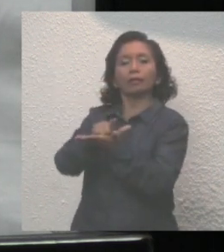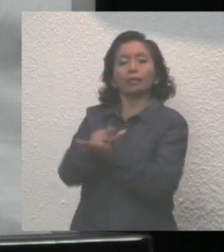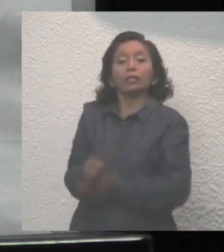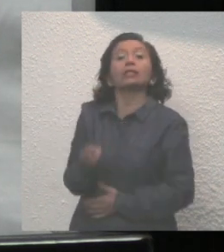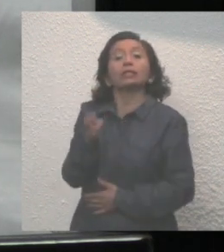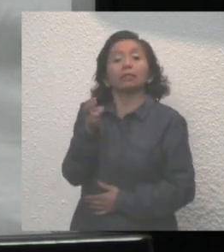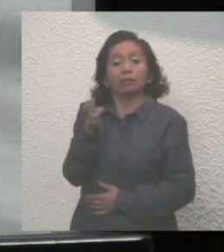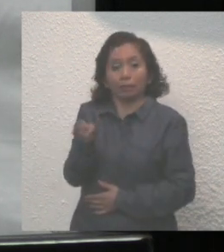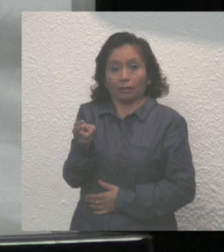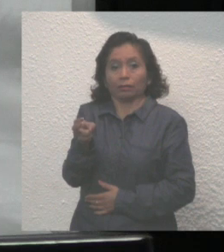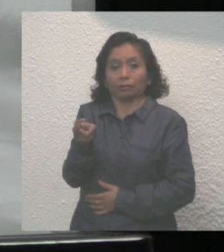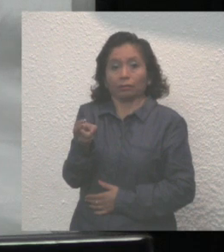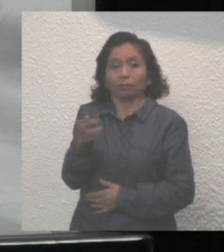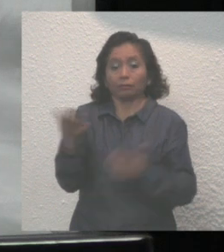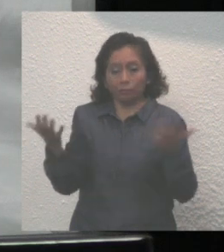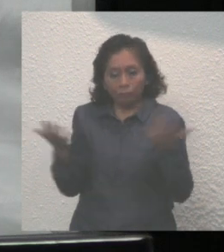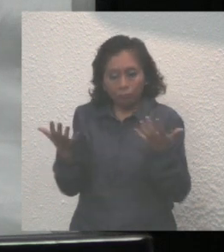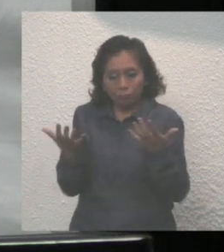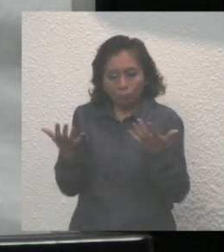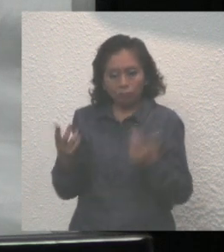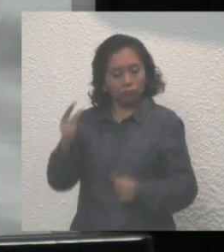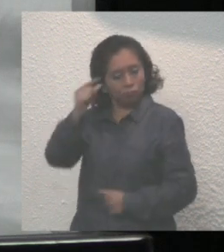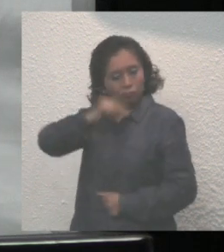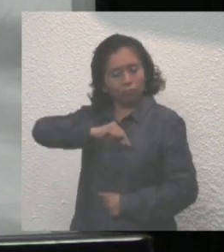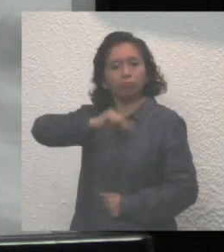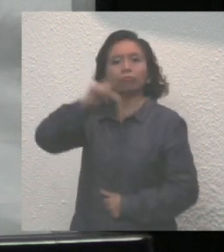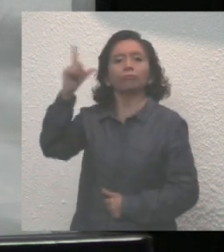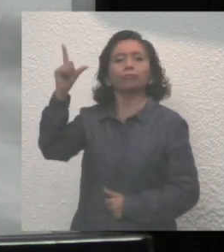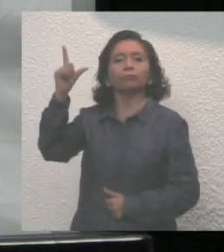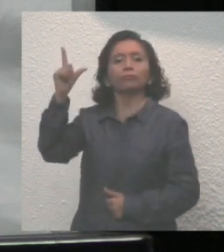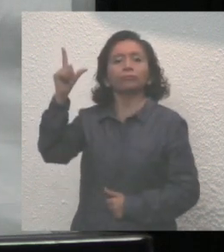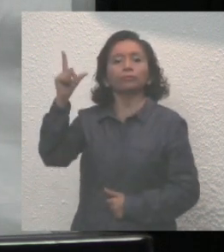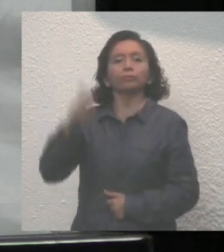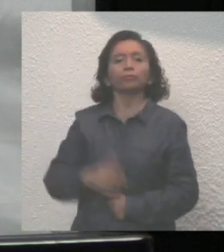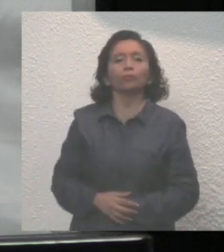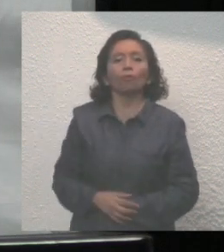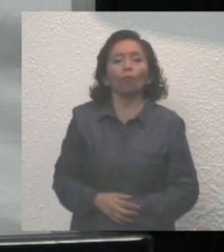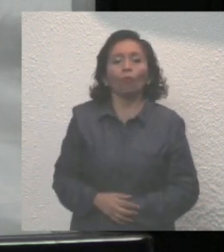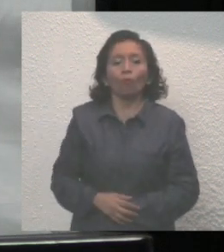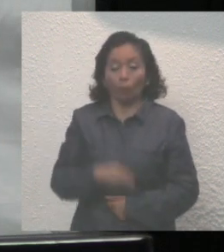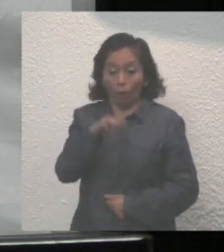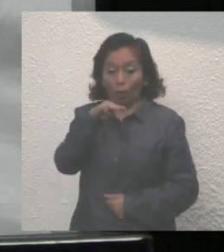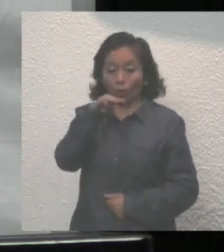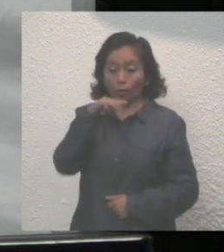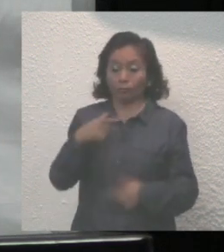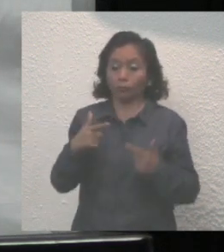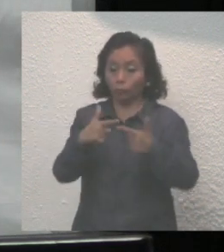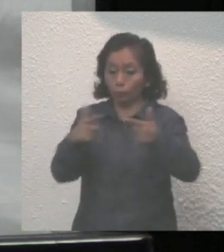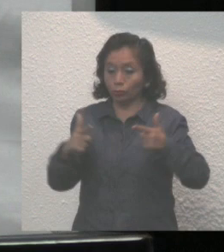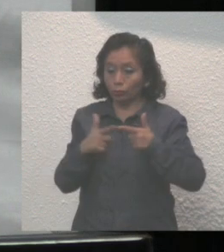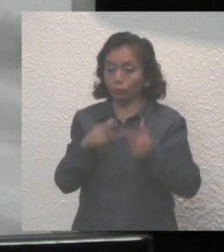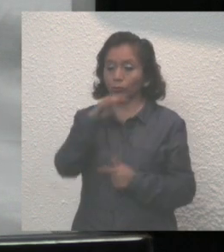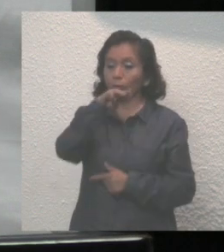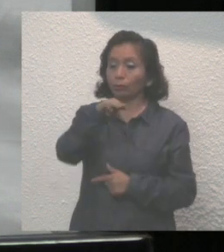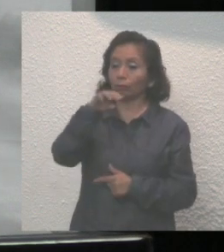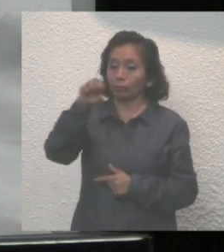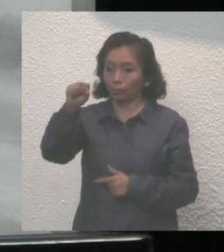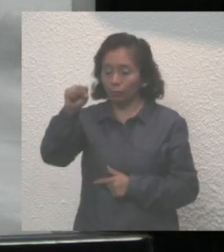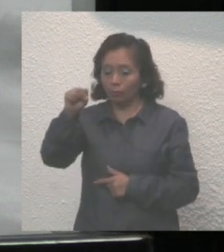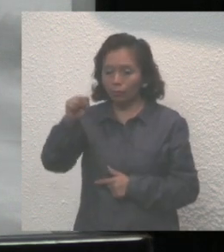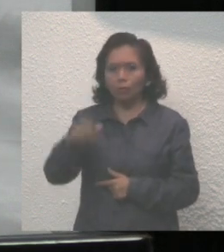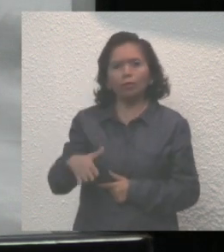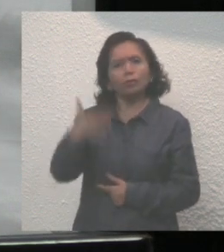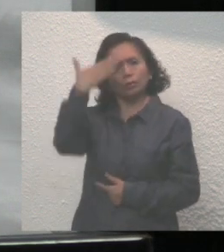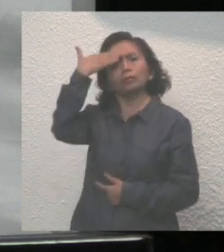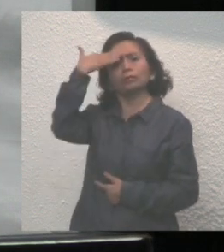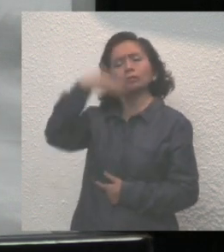cumpliremos con todo el profesionalismo. En Movimiento Auténtico Social tenemos claro y entendemos el momento